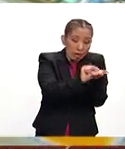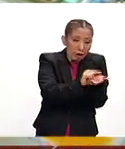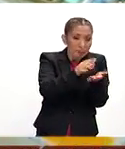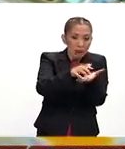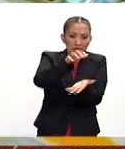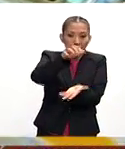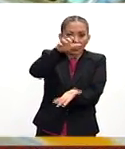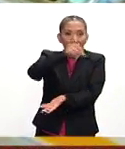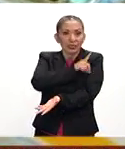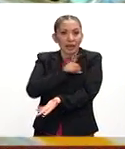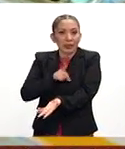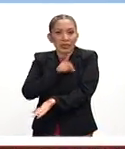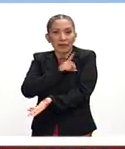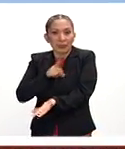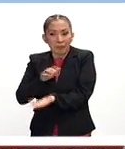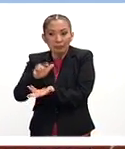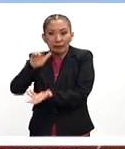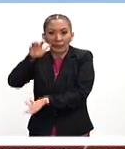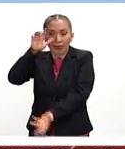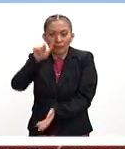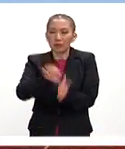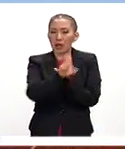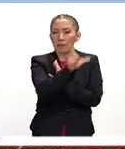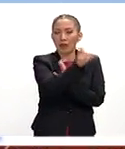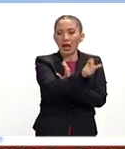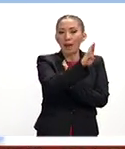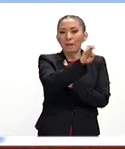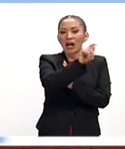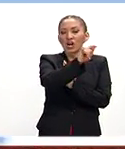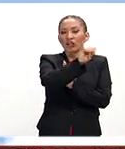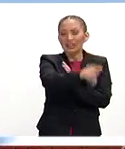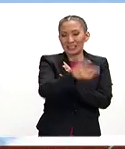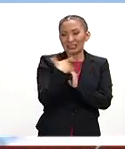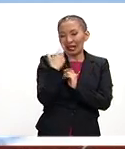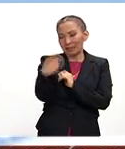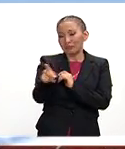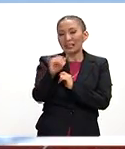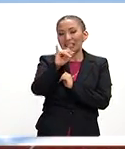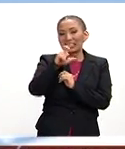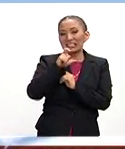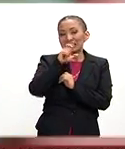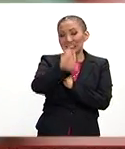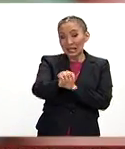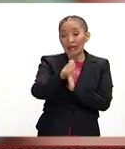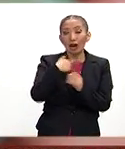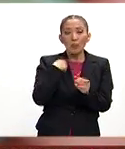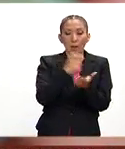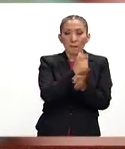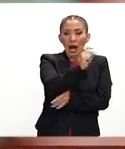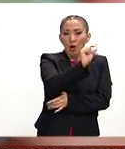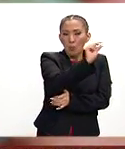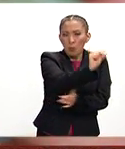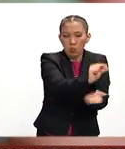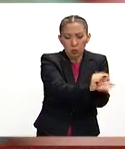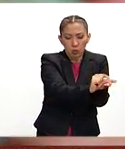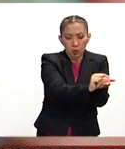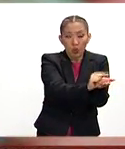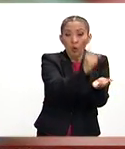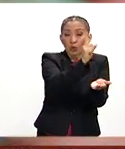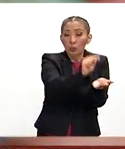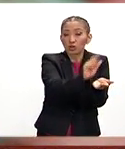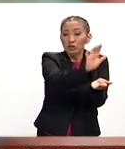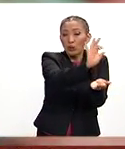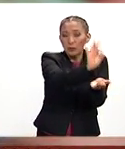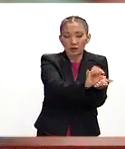más grande será su deuda. Por ejemplo, la tarjeta Banorte Clásica de Banorte Ixe tiene el menor pago mínimo, solo 1